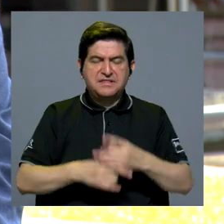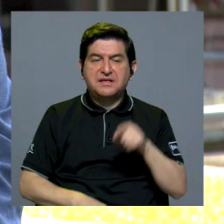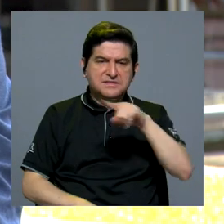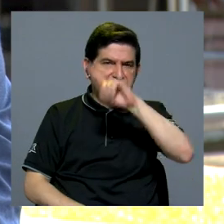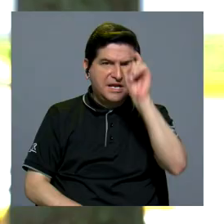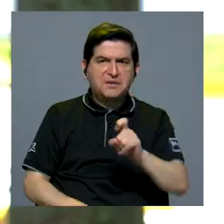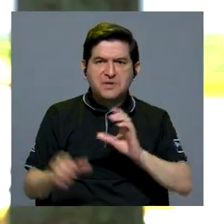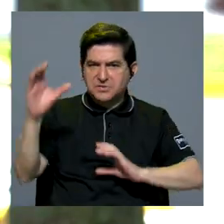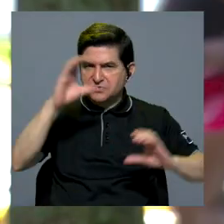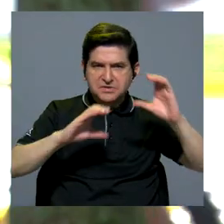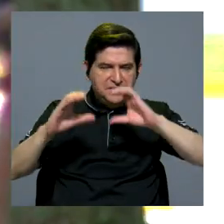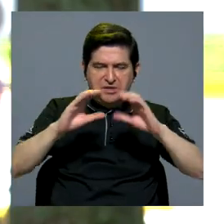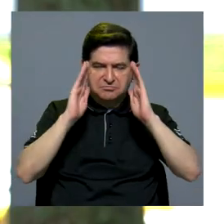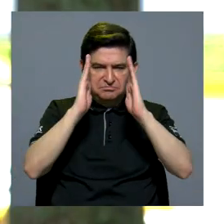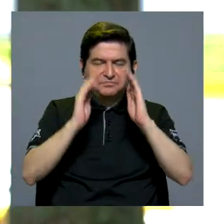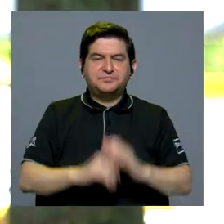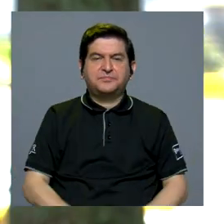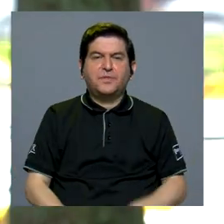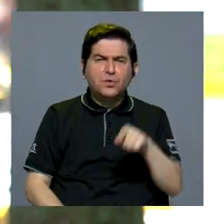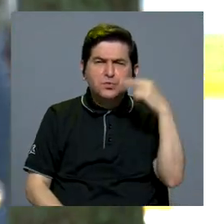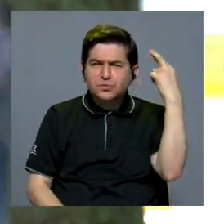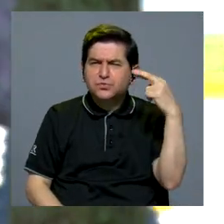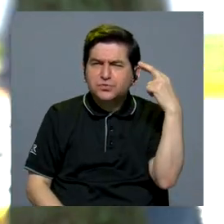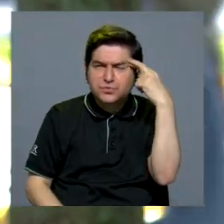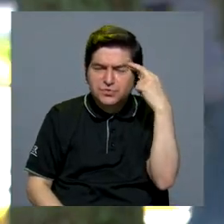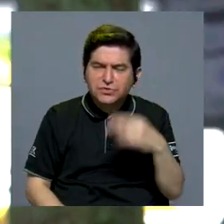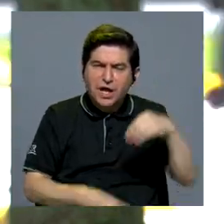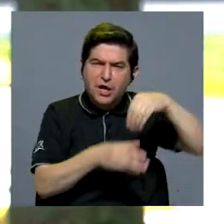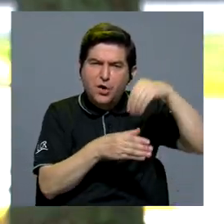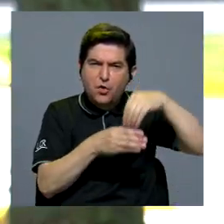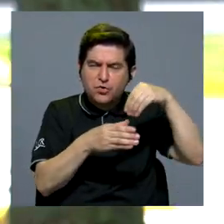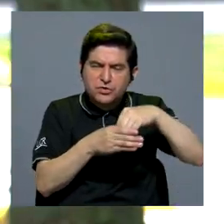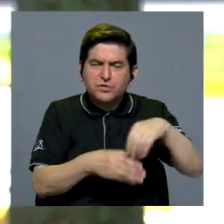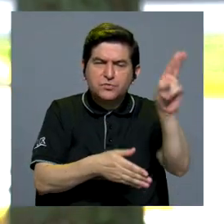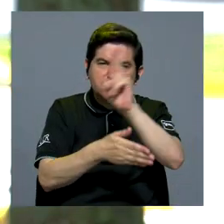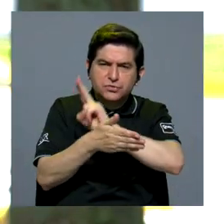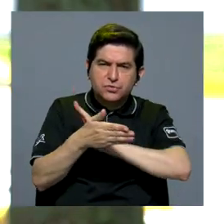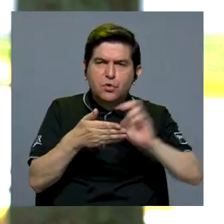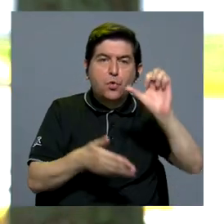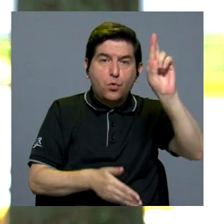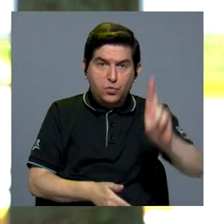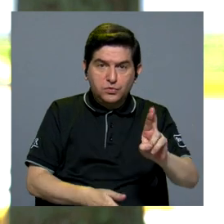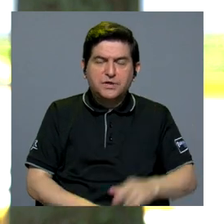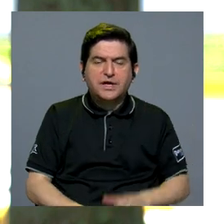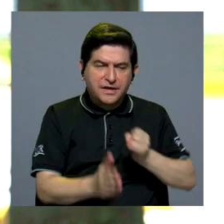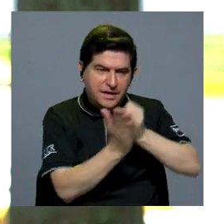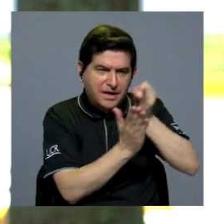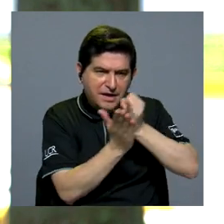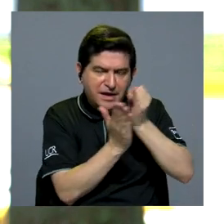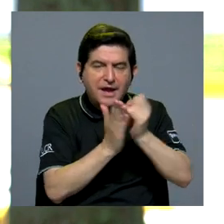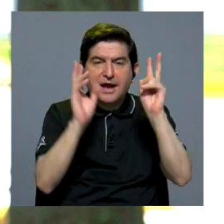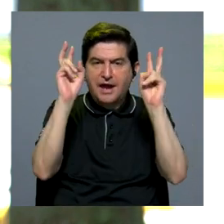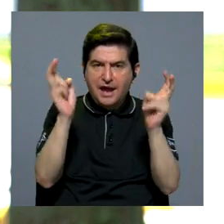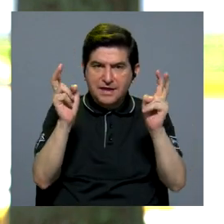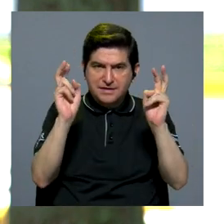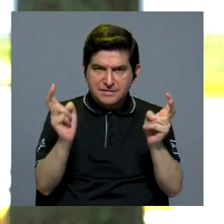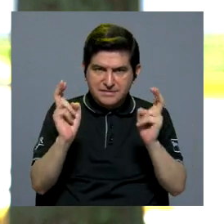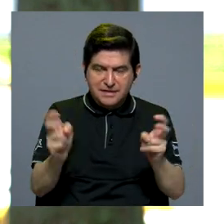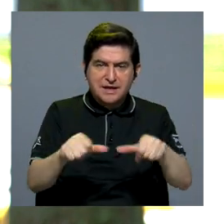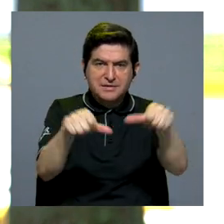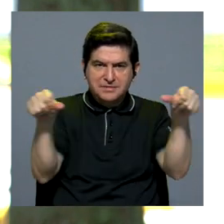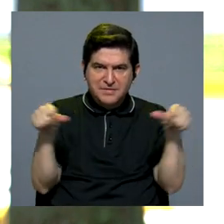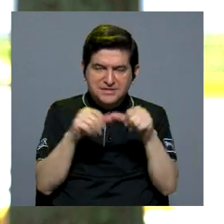esa pregunta. ¿Hace usted una reflexión sobre el aporte que ha hecho la Universidad de Costa Rica en la investigación de temas que